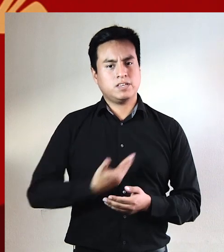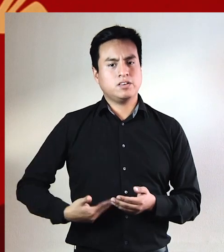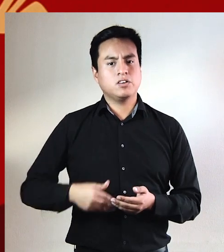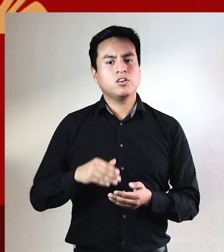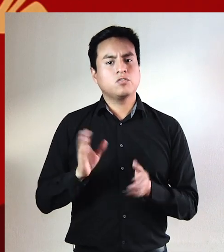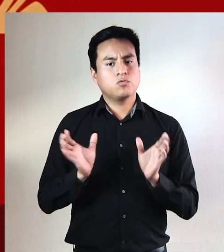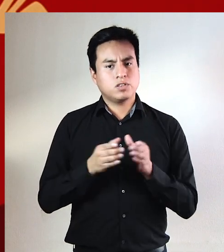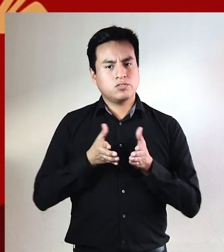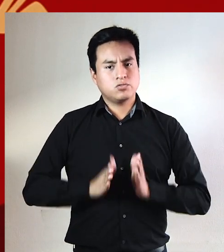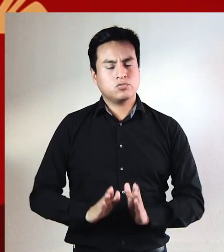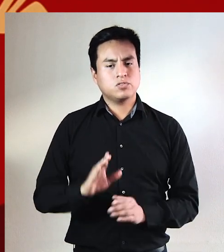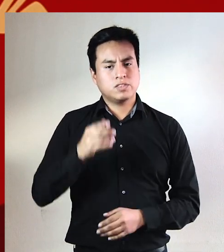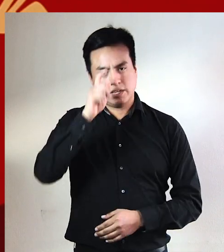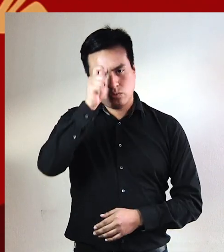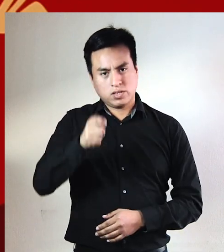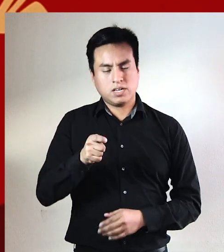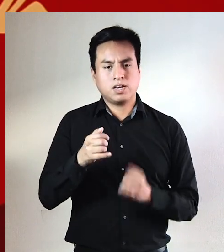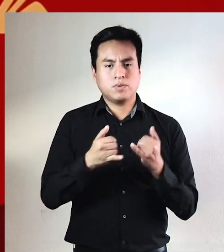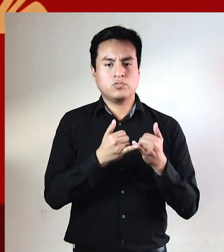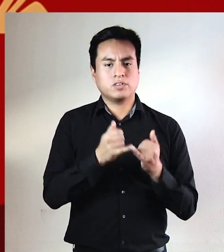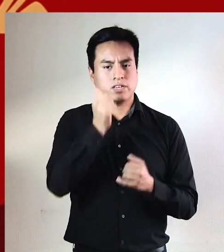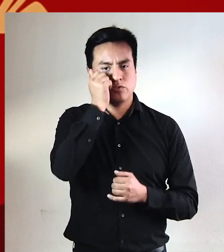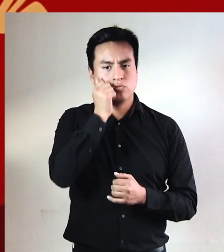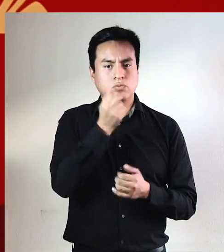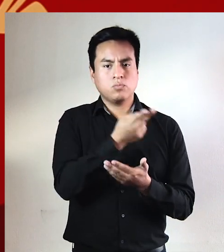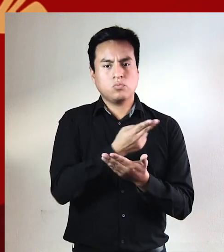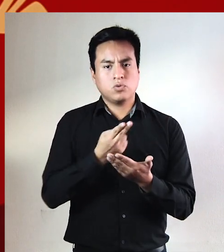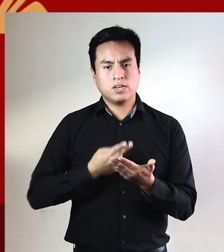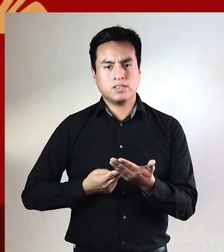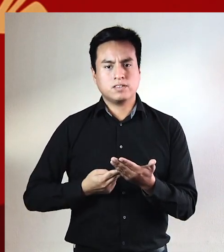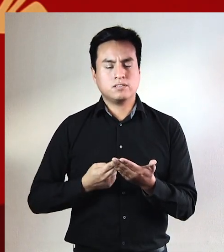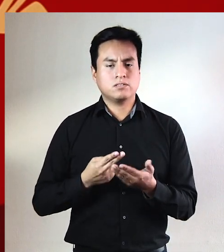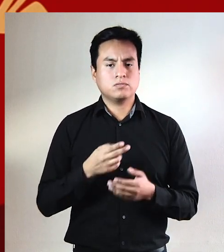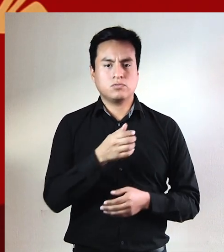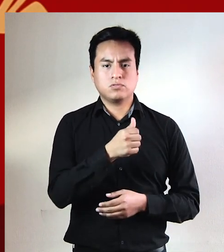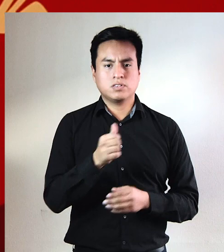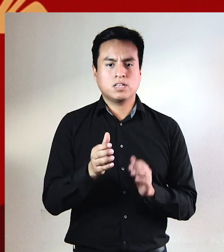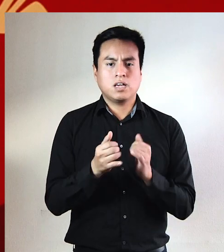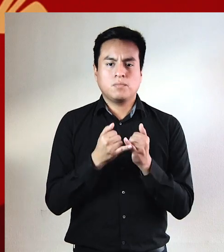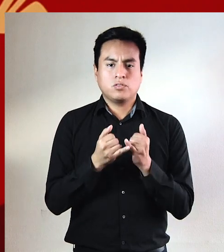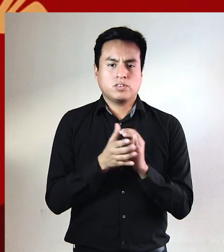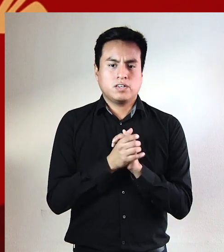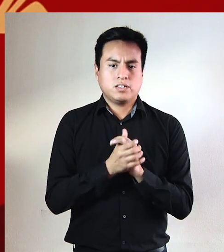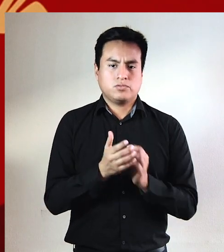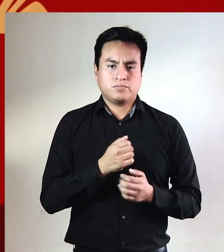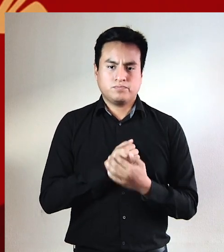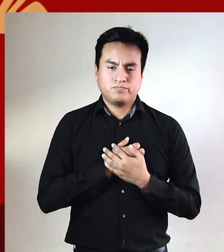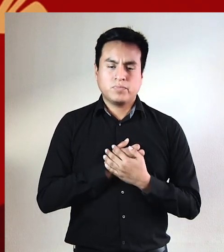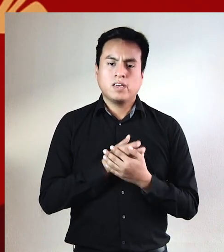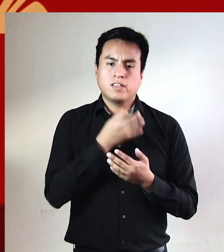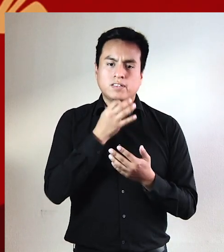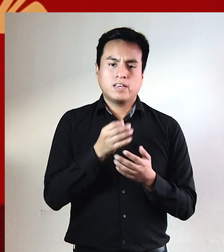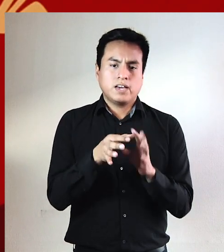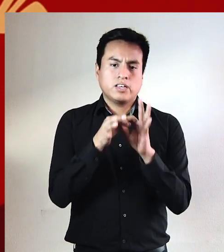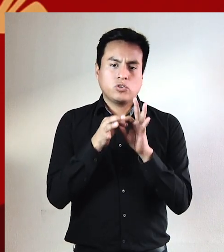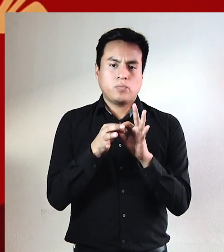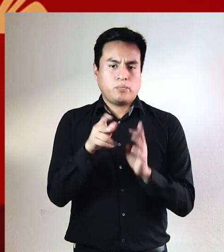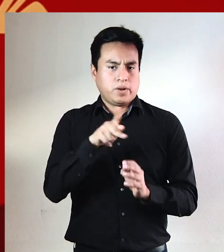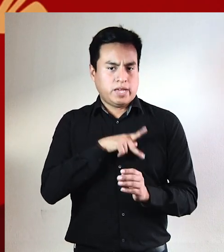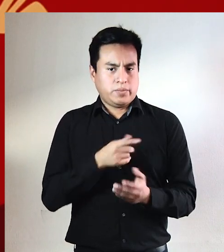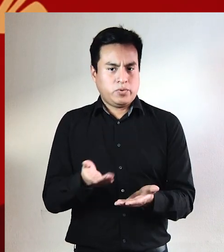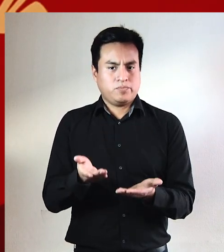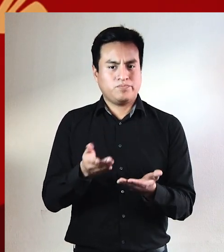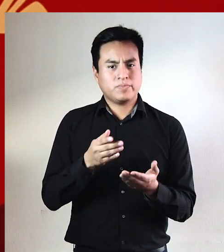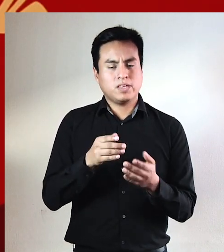Fundación Neruda, amigos queridos, poetas, todos, amigos queridos, agradezco este premio